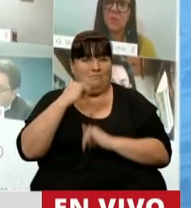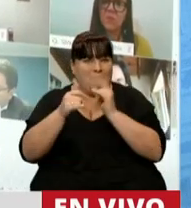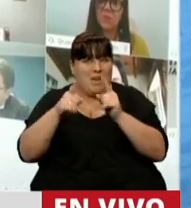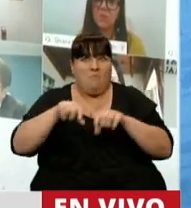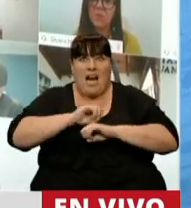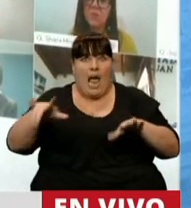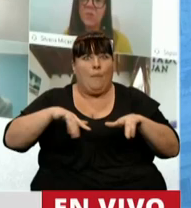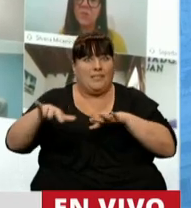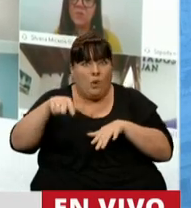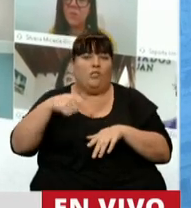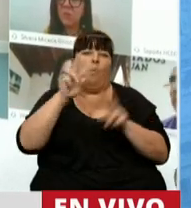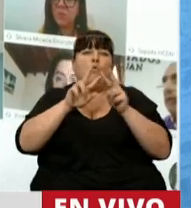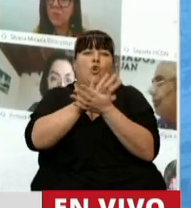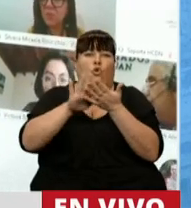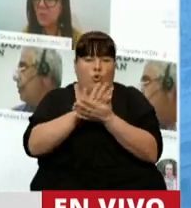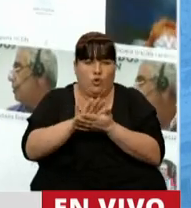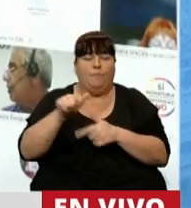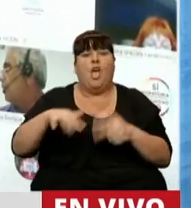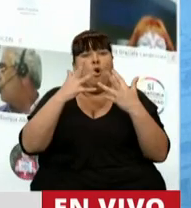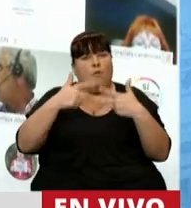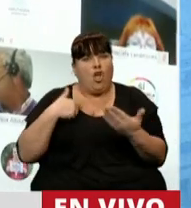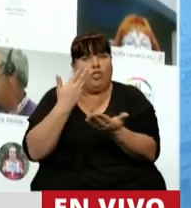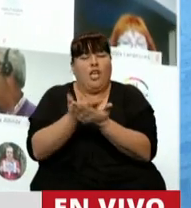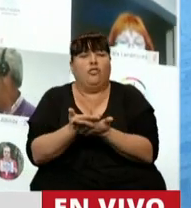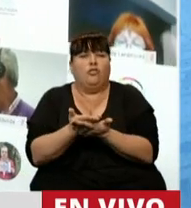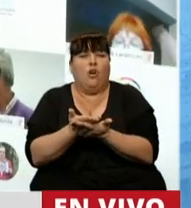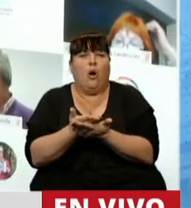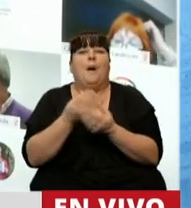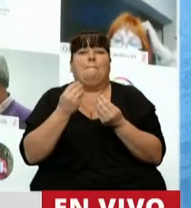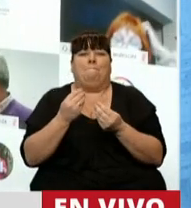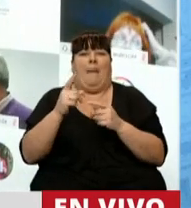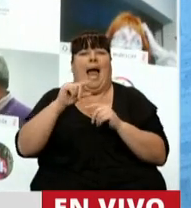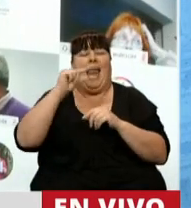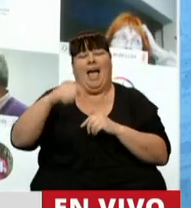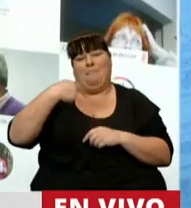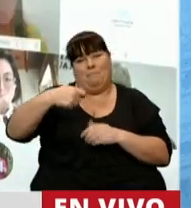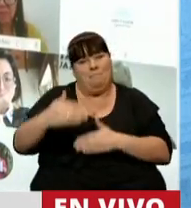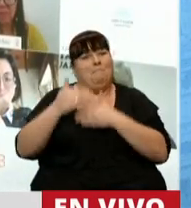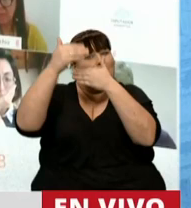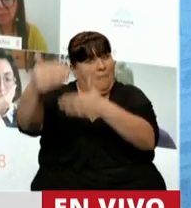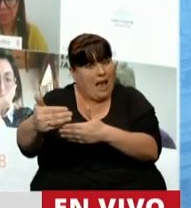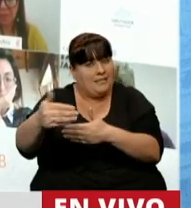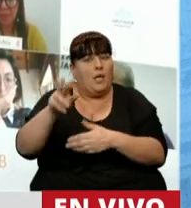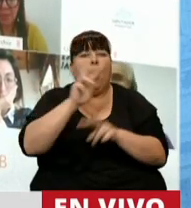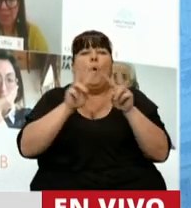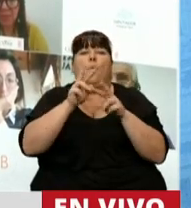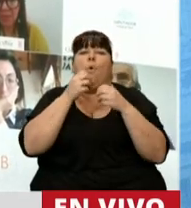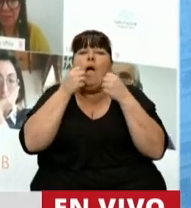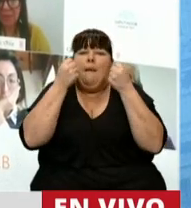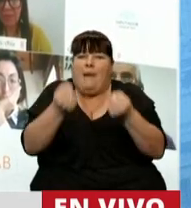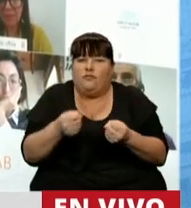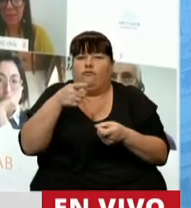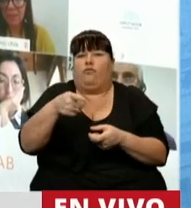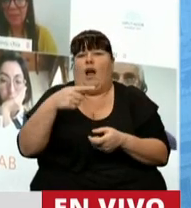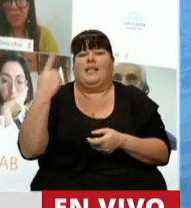El proyecto que venimos a poner en consideración para ampliar la moratoria viene a fortalecer los objetivos